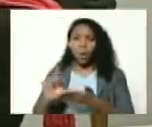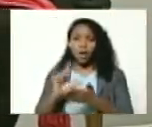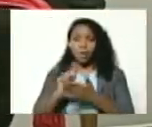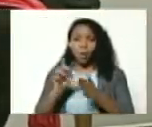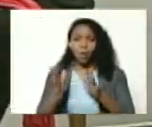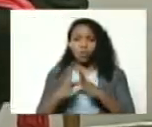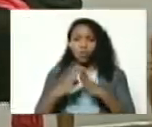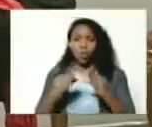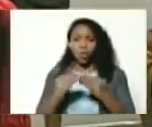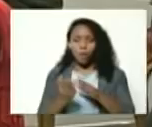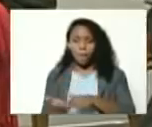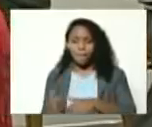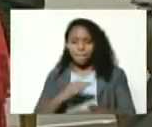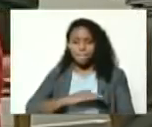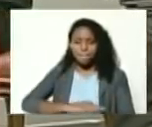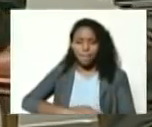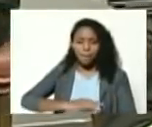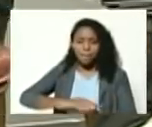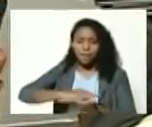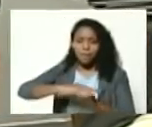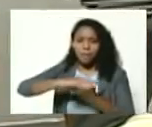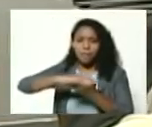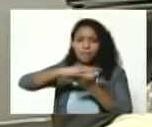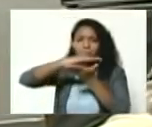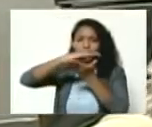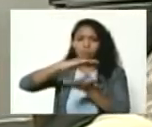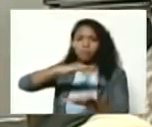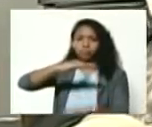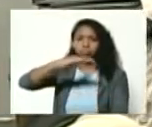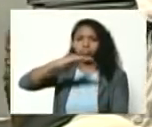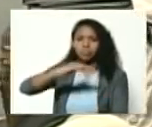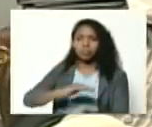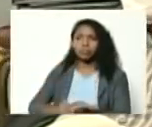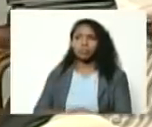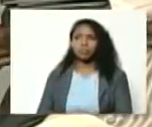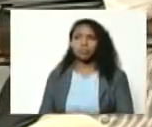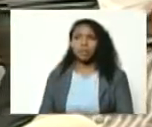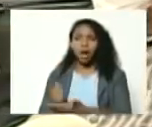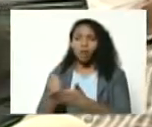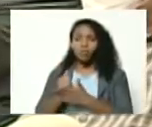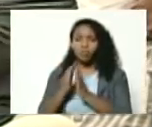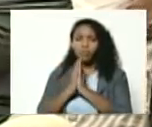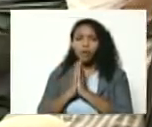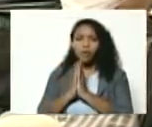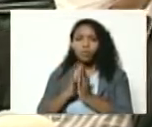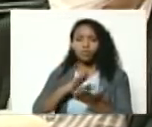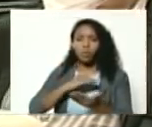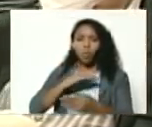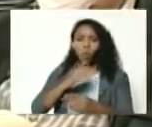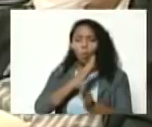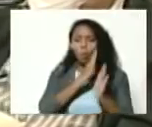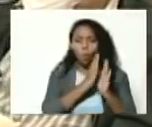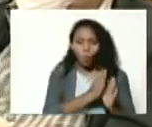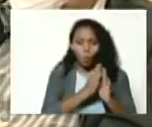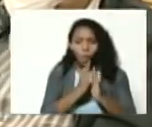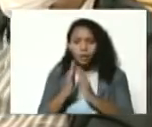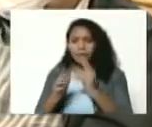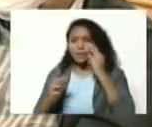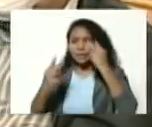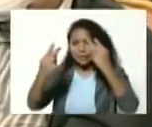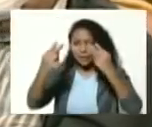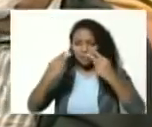todos aquí en orden si me ayudan por favor en orden que se vean